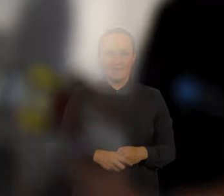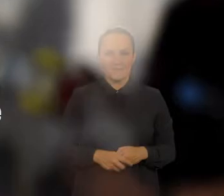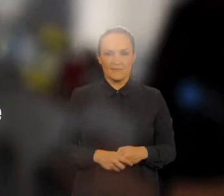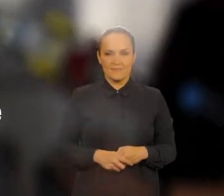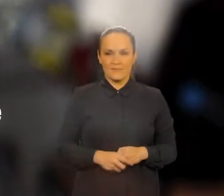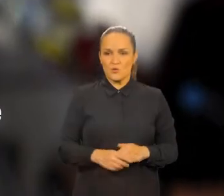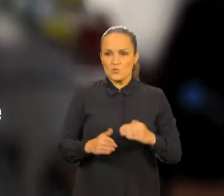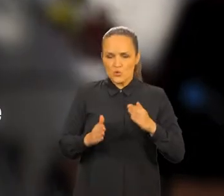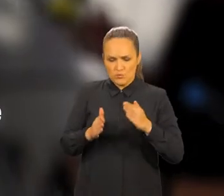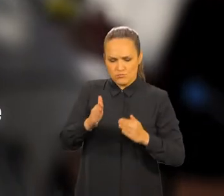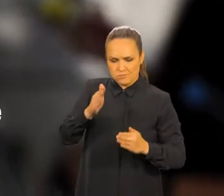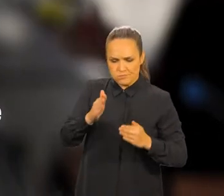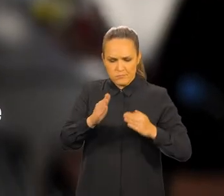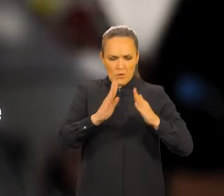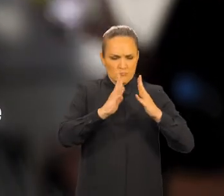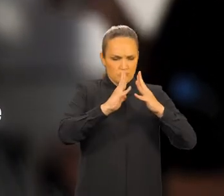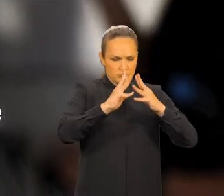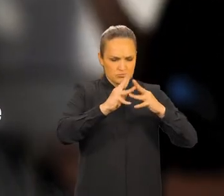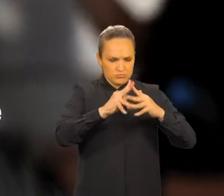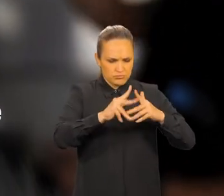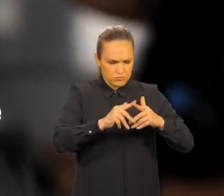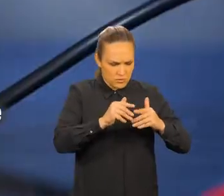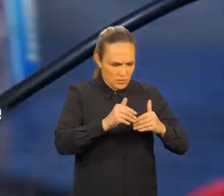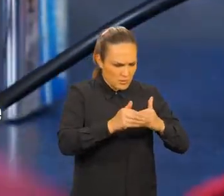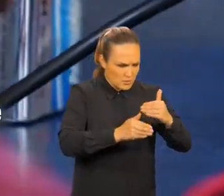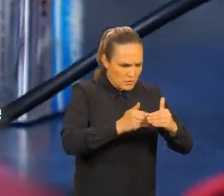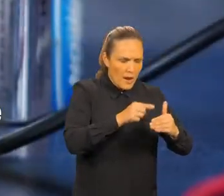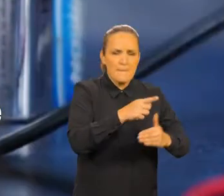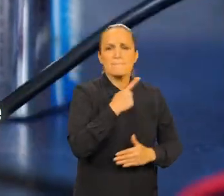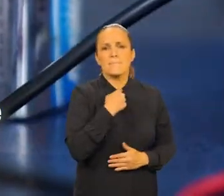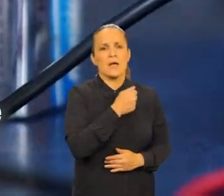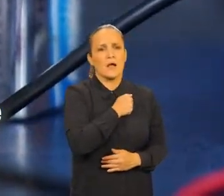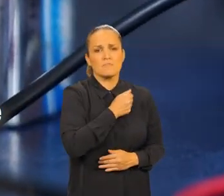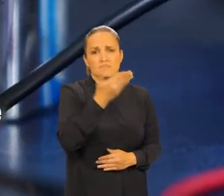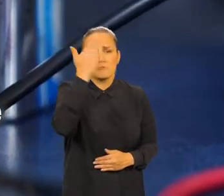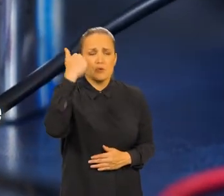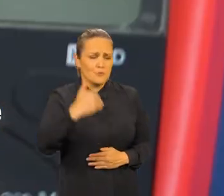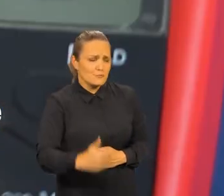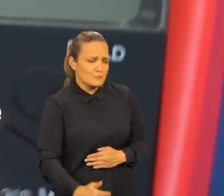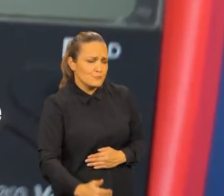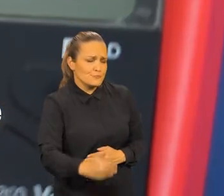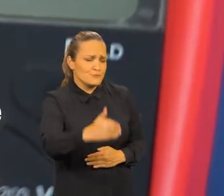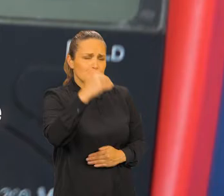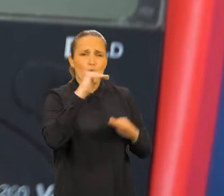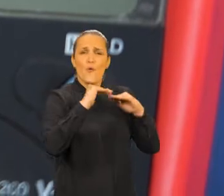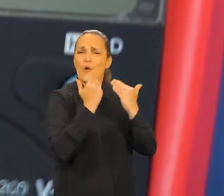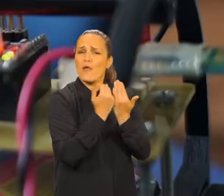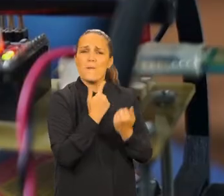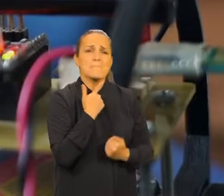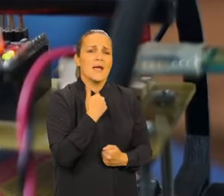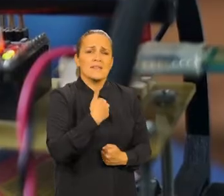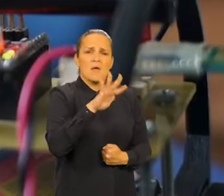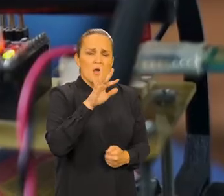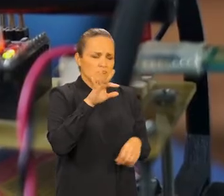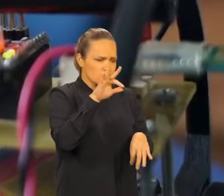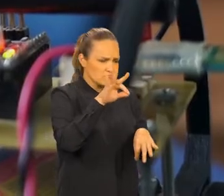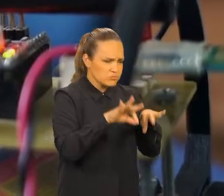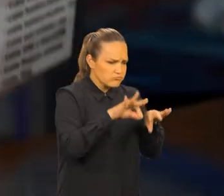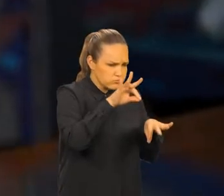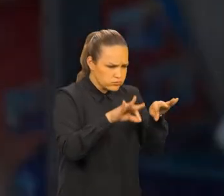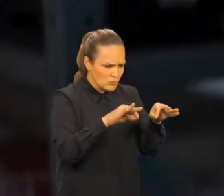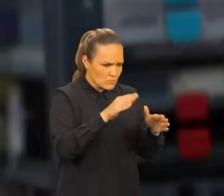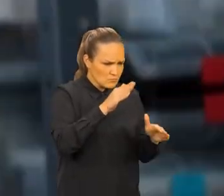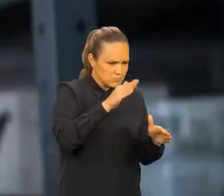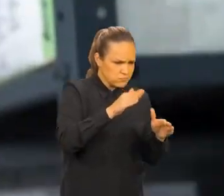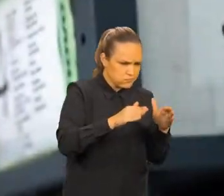La robótica para mí es mi mundo. Desde que yo estaba en el colegio ha sido parte fundamental de mi vida.